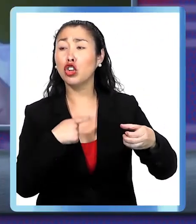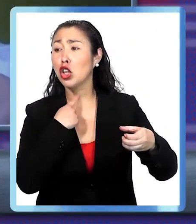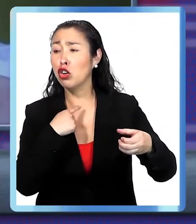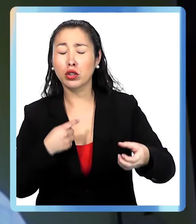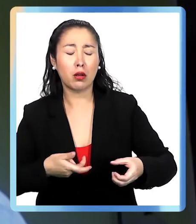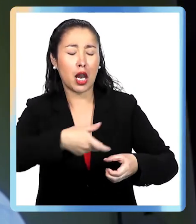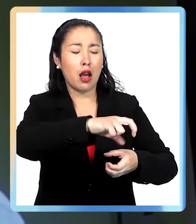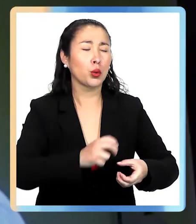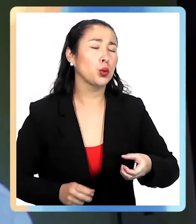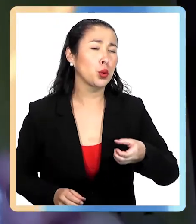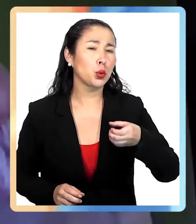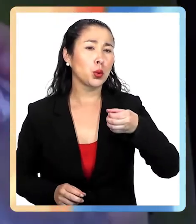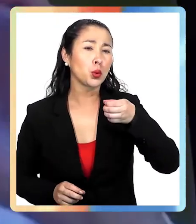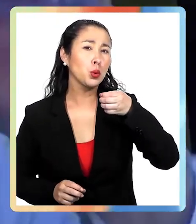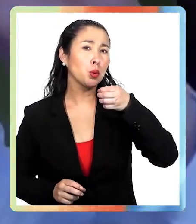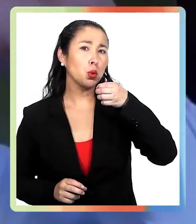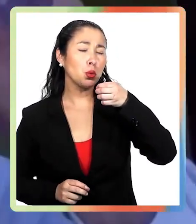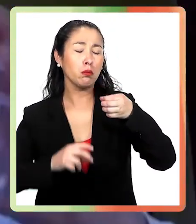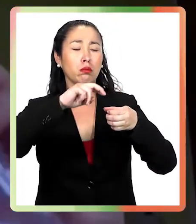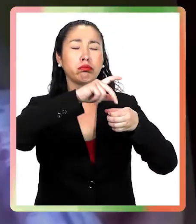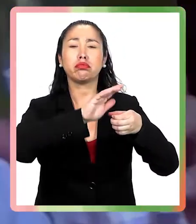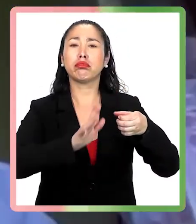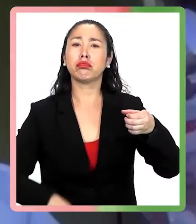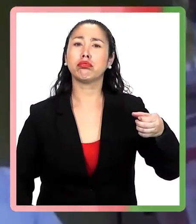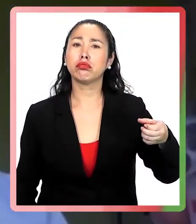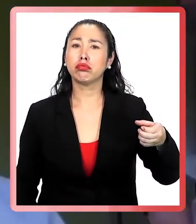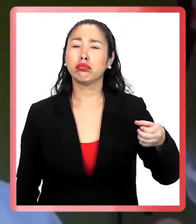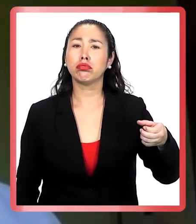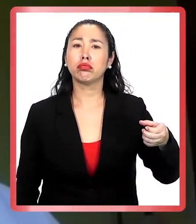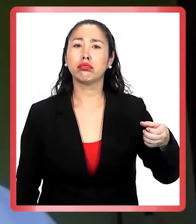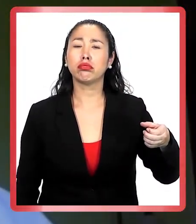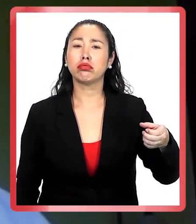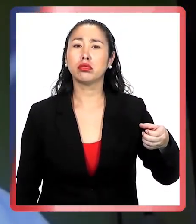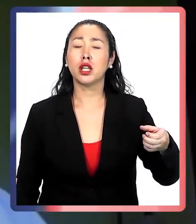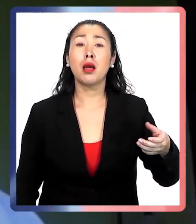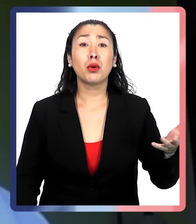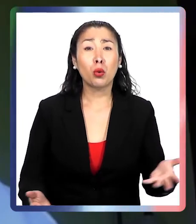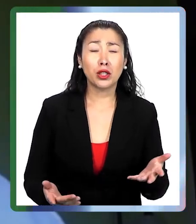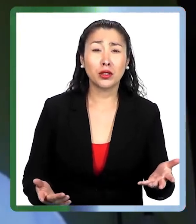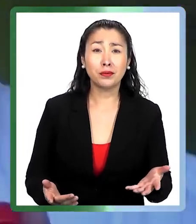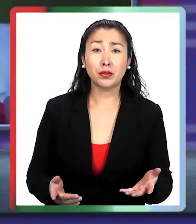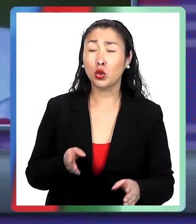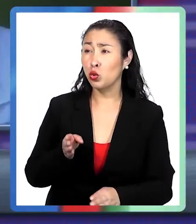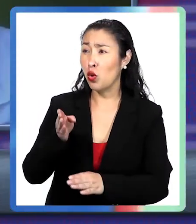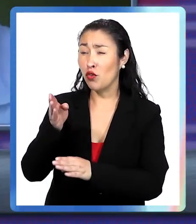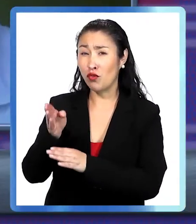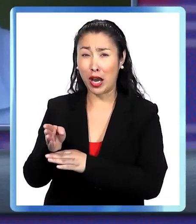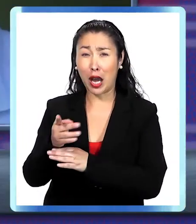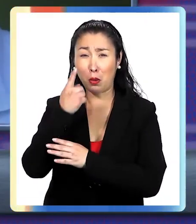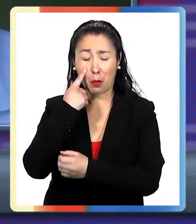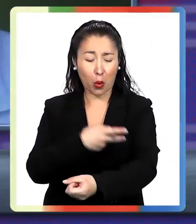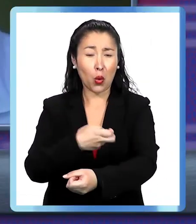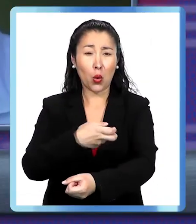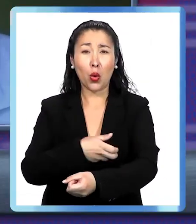tengo sed la abro y tomo un traguito rico al agua. Pero cuando te tienen que hacer un examen y te obligan a